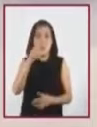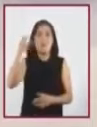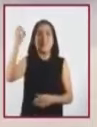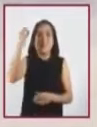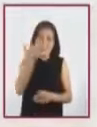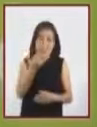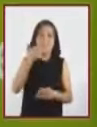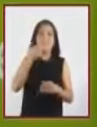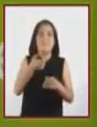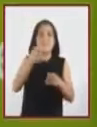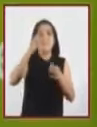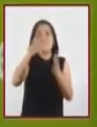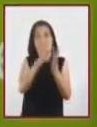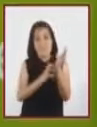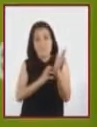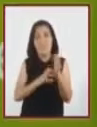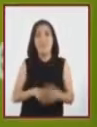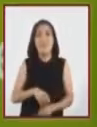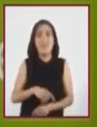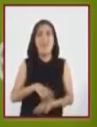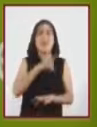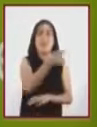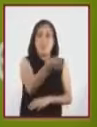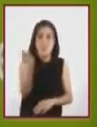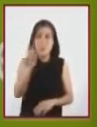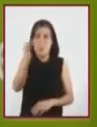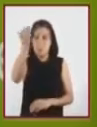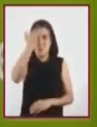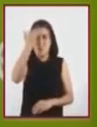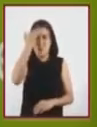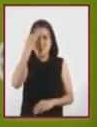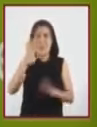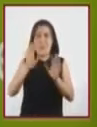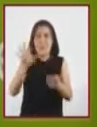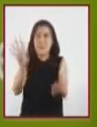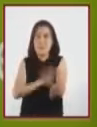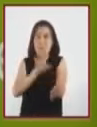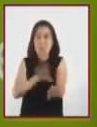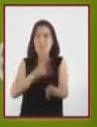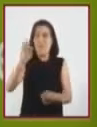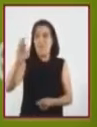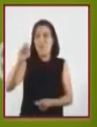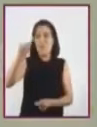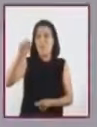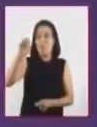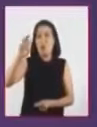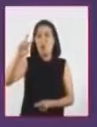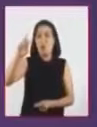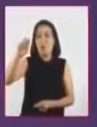sostenibilidad. ¿Y ustedes conocen la energía solar fotovoltaica?